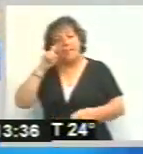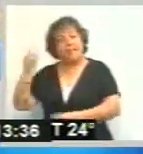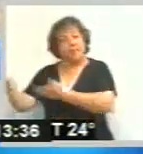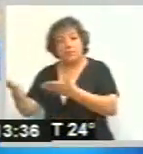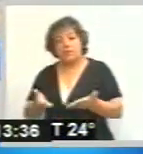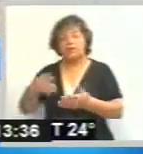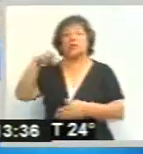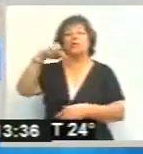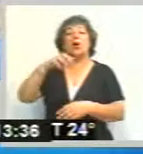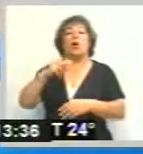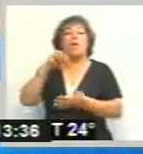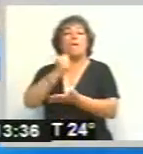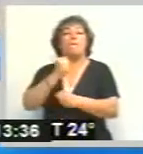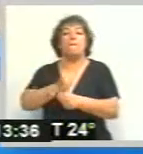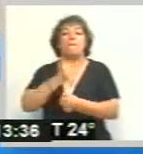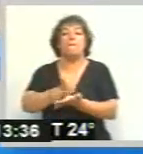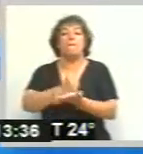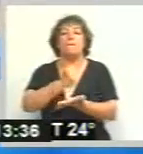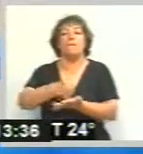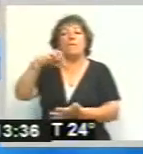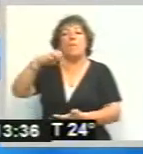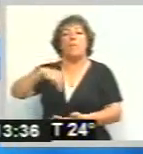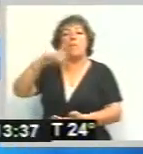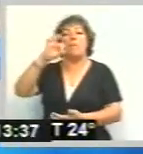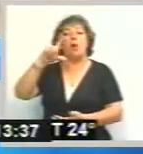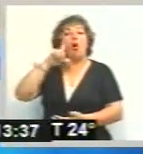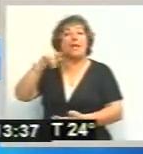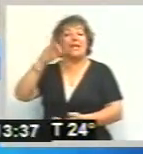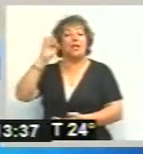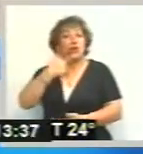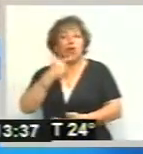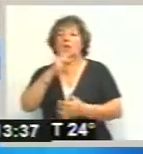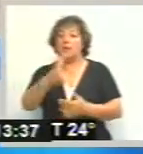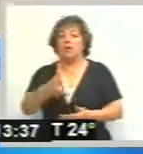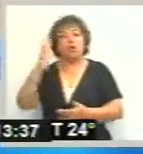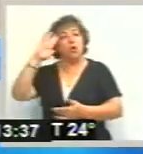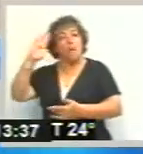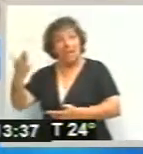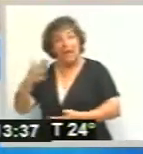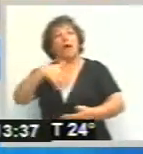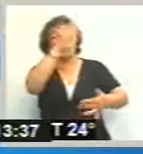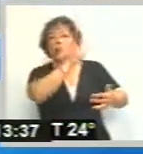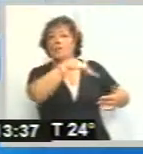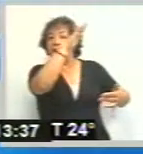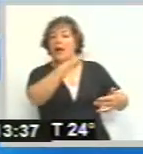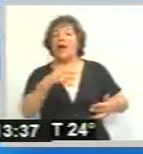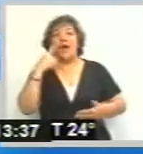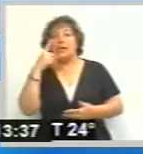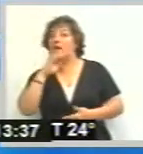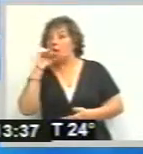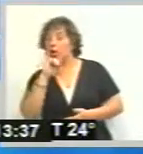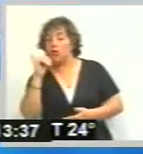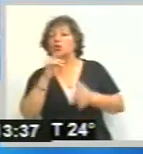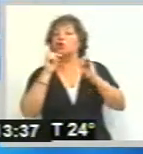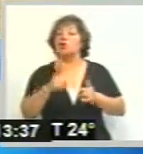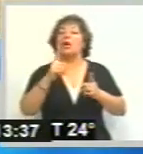Molinos. El Intendente está contentísimo, ya le contó a la gente que uno de los homenajes va a ser este mural. También el tema